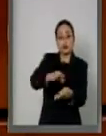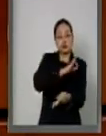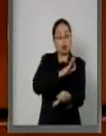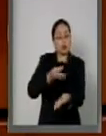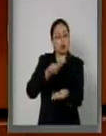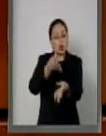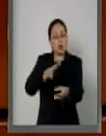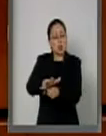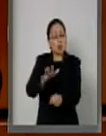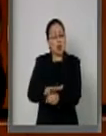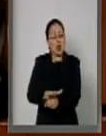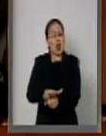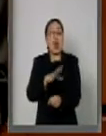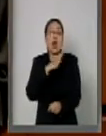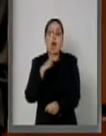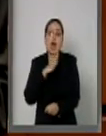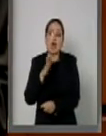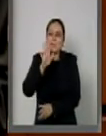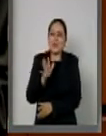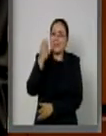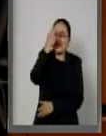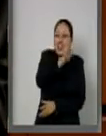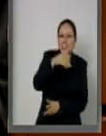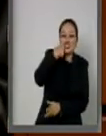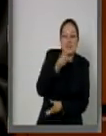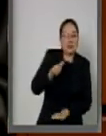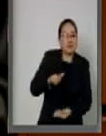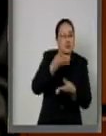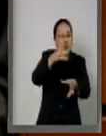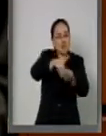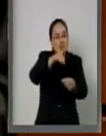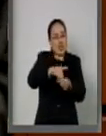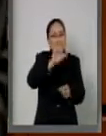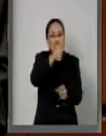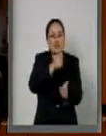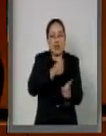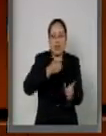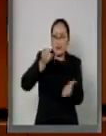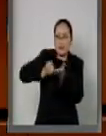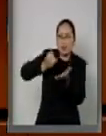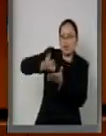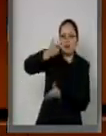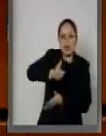quieran abusar planteando un falso altruismo que sólo se equipara a la evasión fiscal.